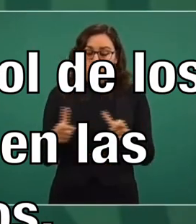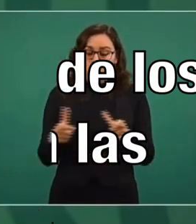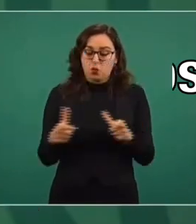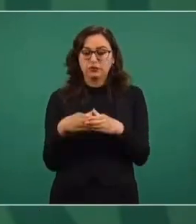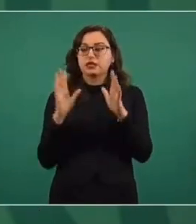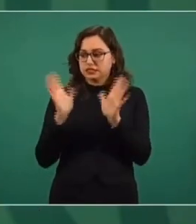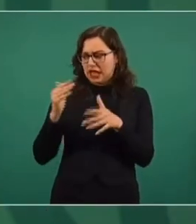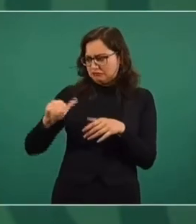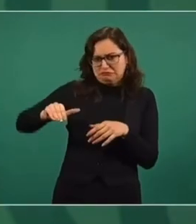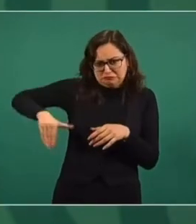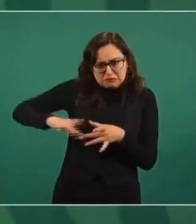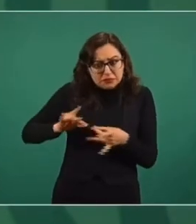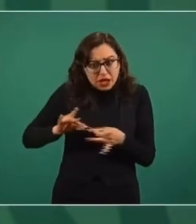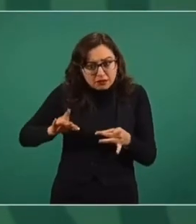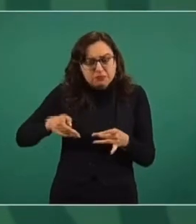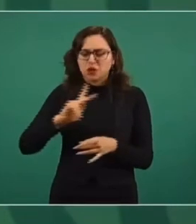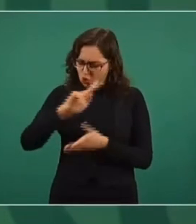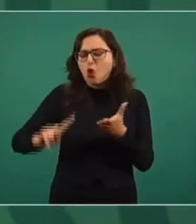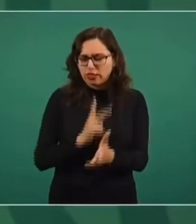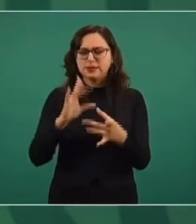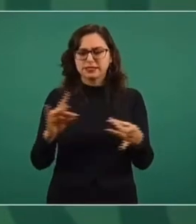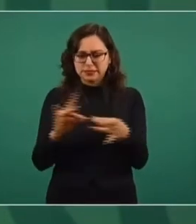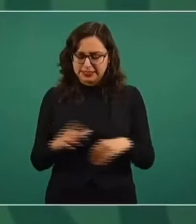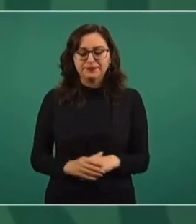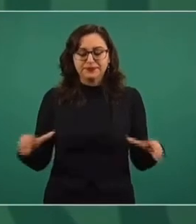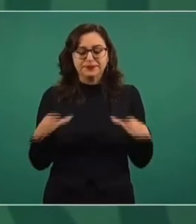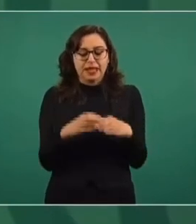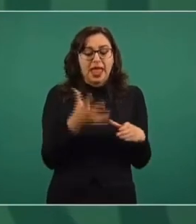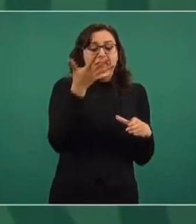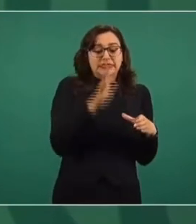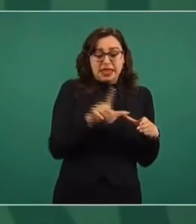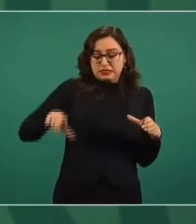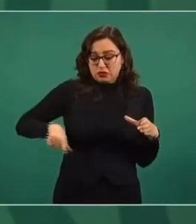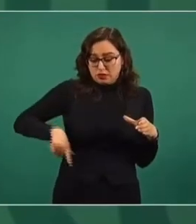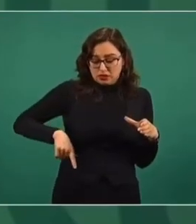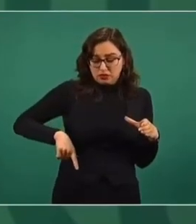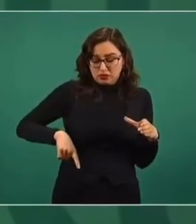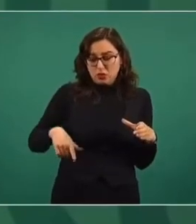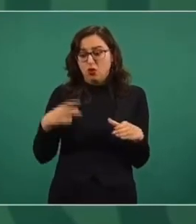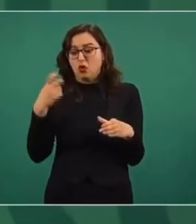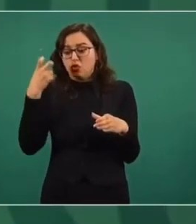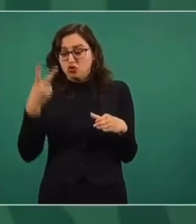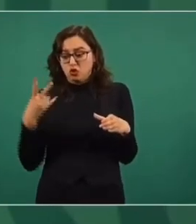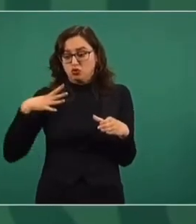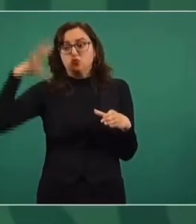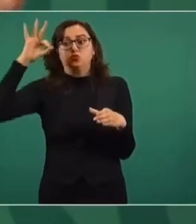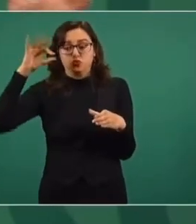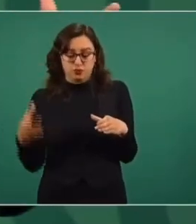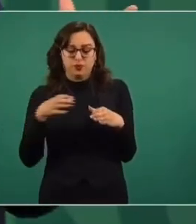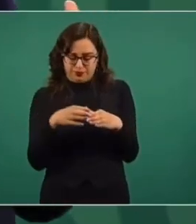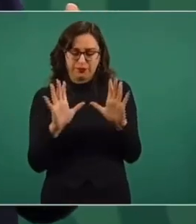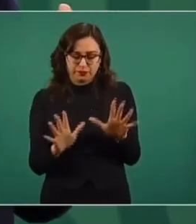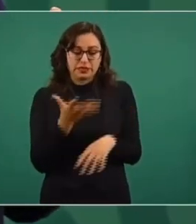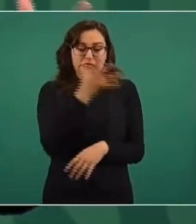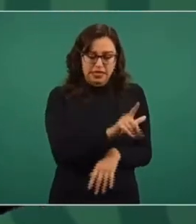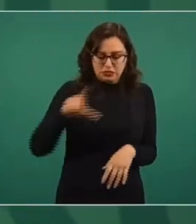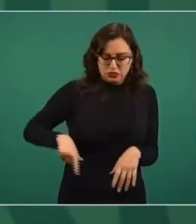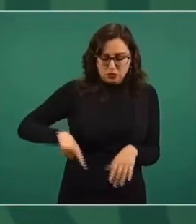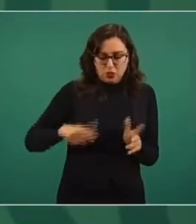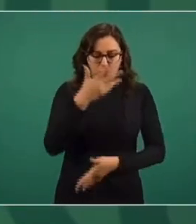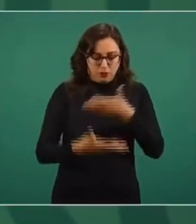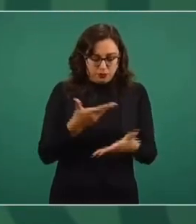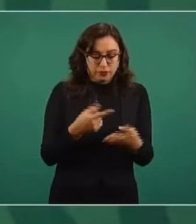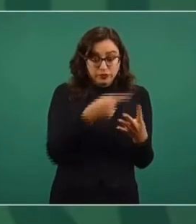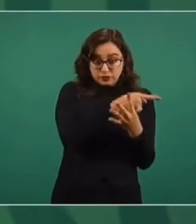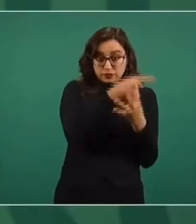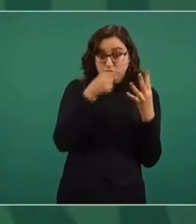integra por 10 servidores públicos y dos voluntarios. Los 10 servidores públicos, cuatro, tienen que ver